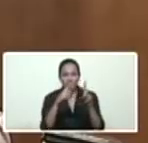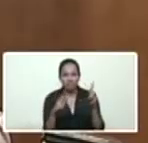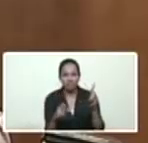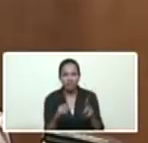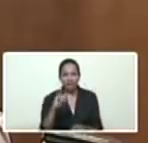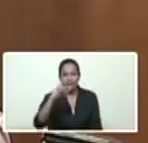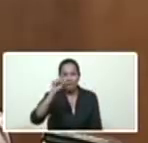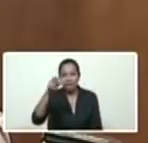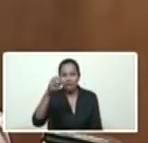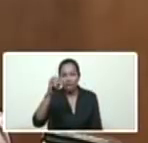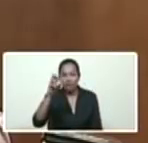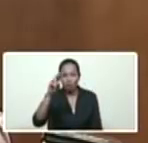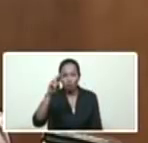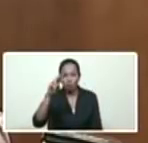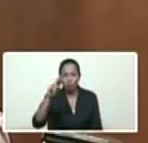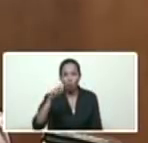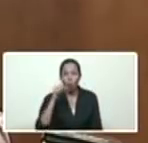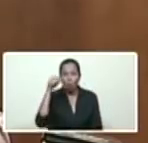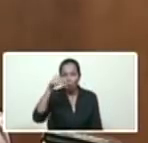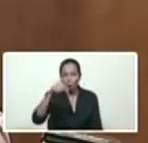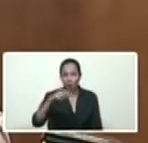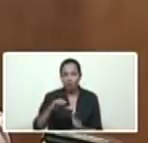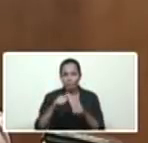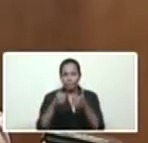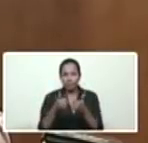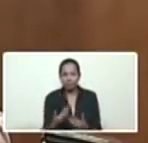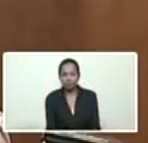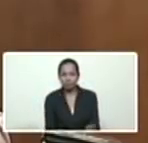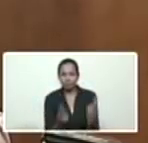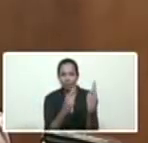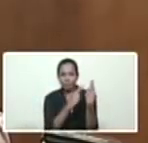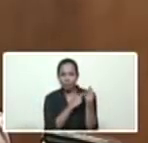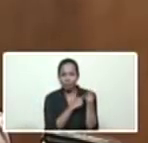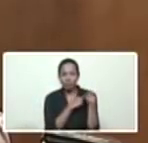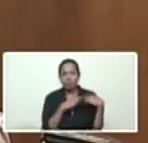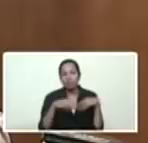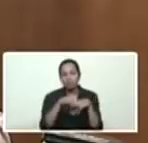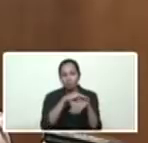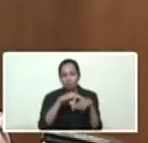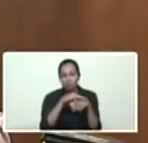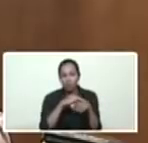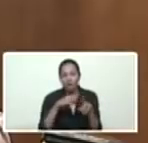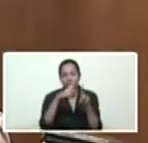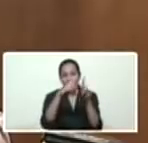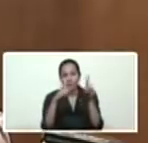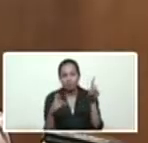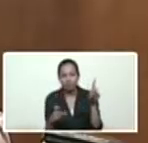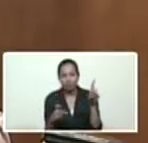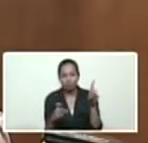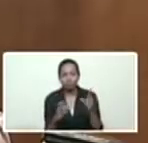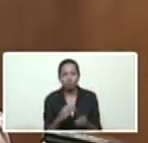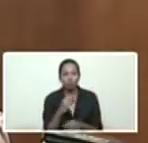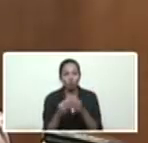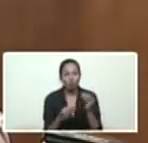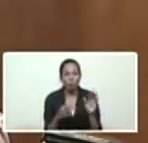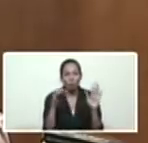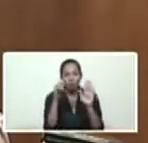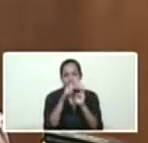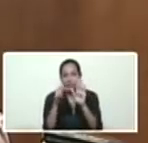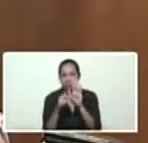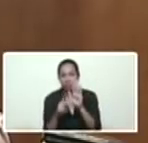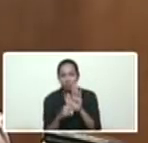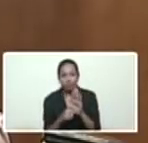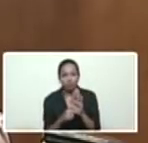Gavivia que a partir de hoy asume el Ministerio de Energía Eléctrica sus funciones y asume la